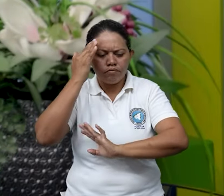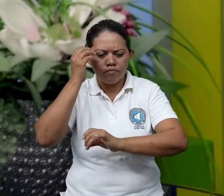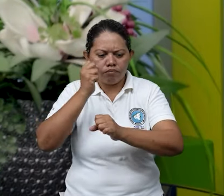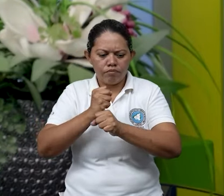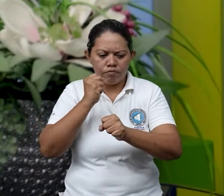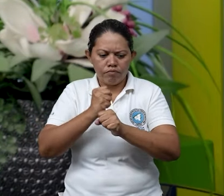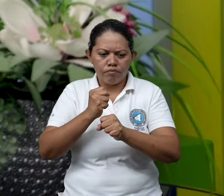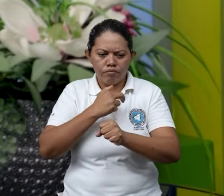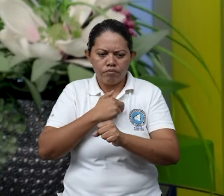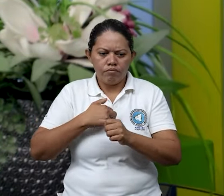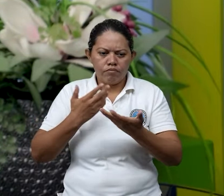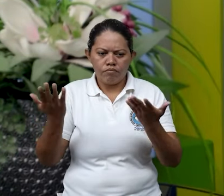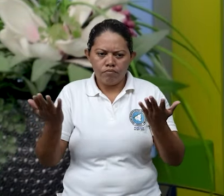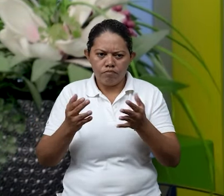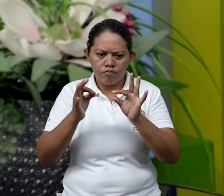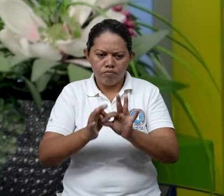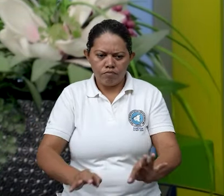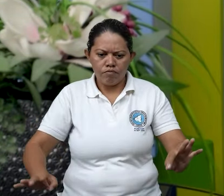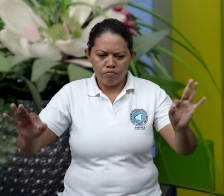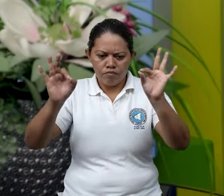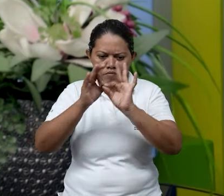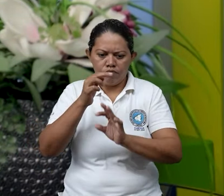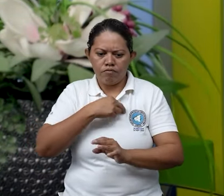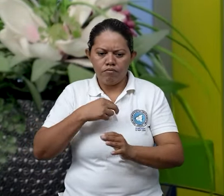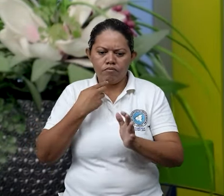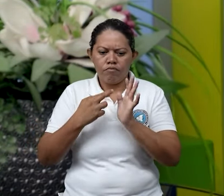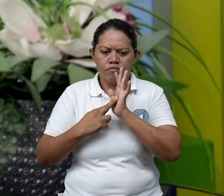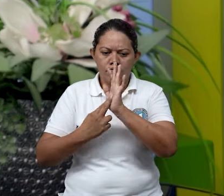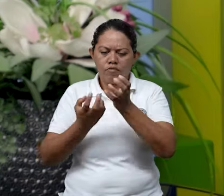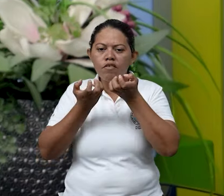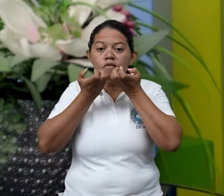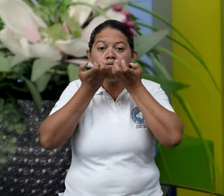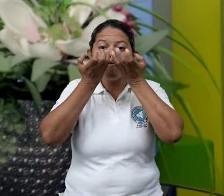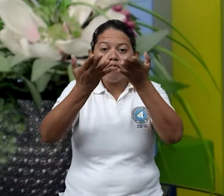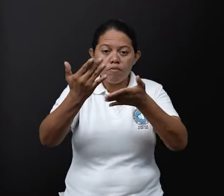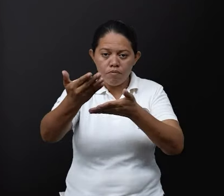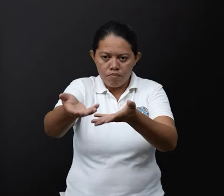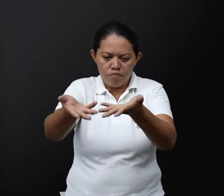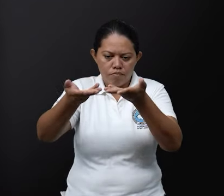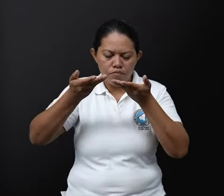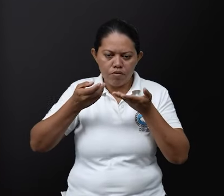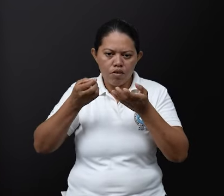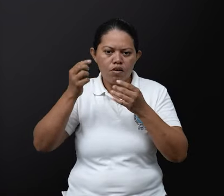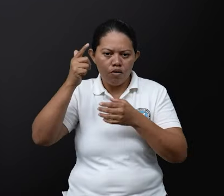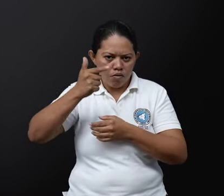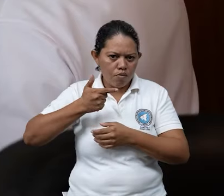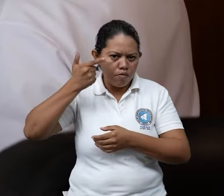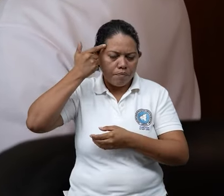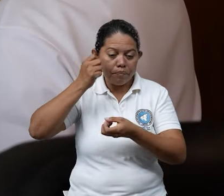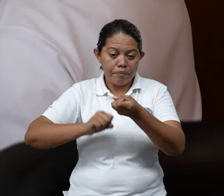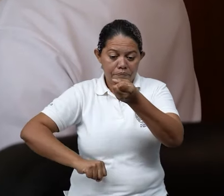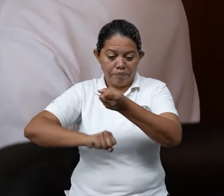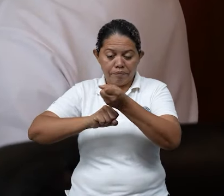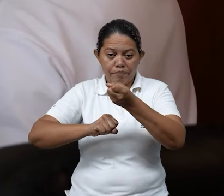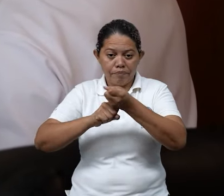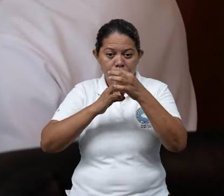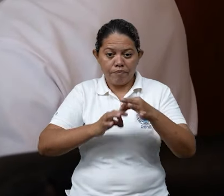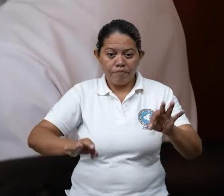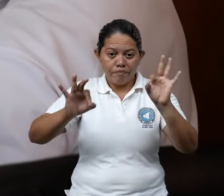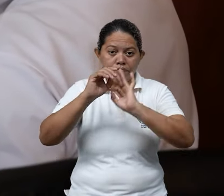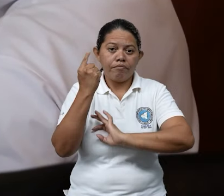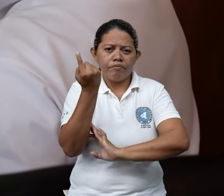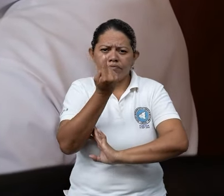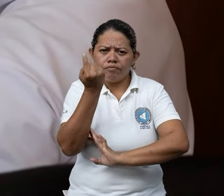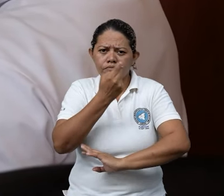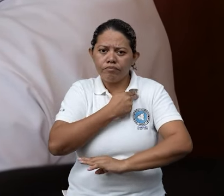trabajo interinstitucional es muy importante. Nosotros recuperamos información de las diferentes instituciones de gobierno que nos apoyan en la identificación, no